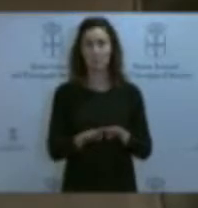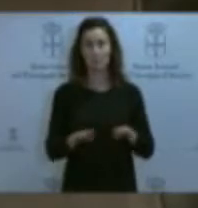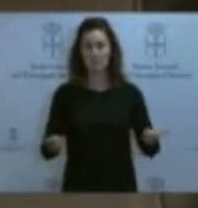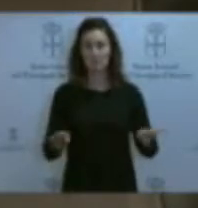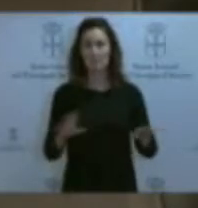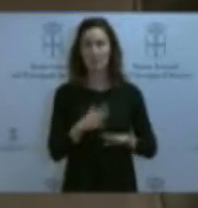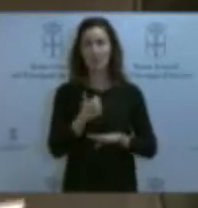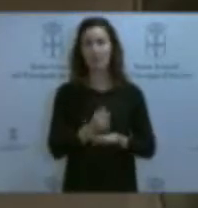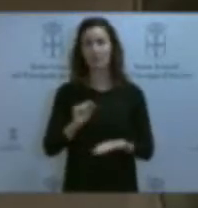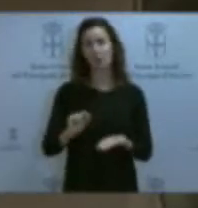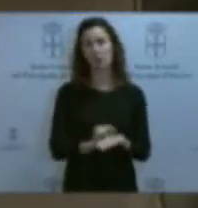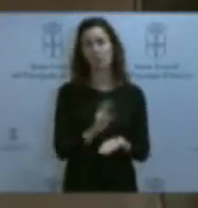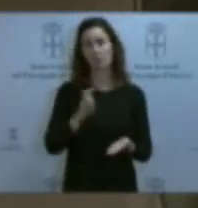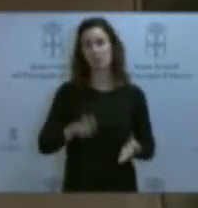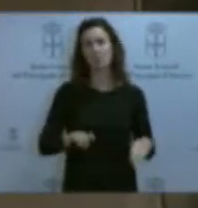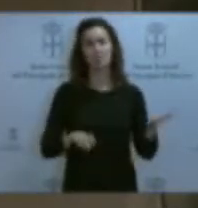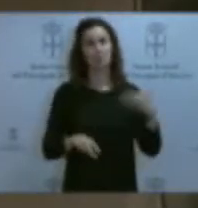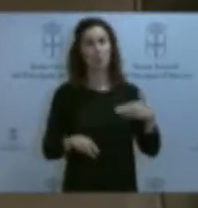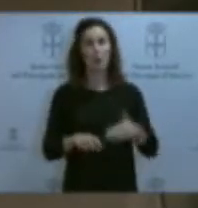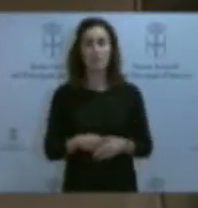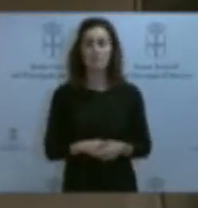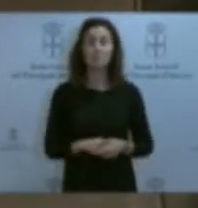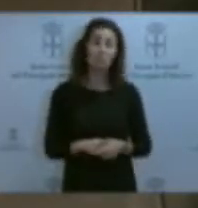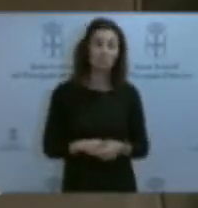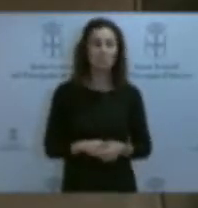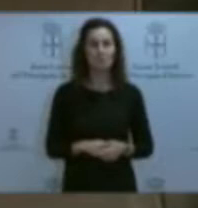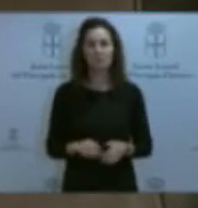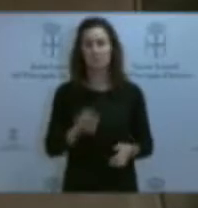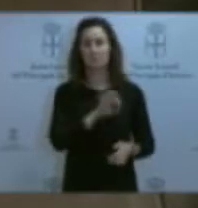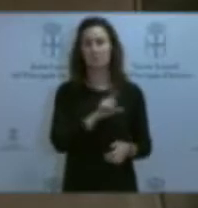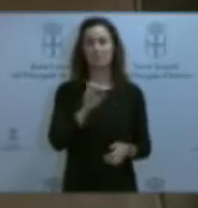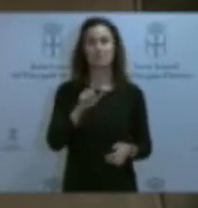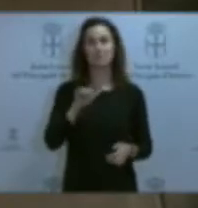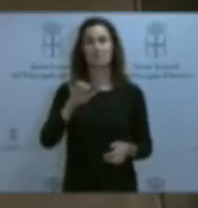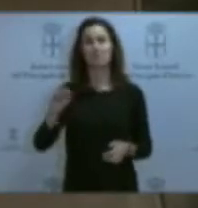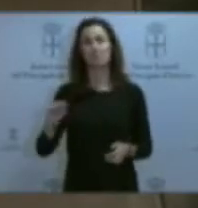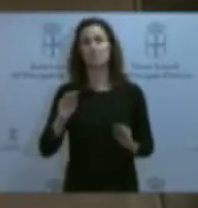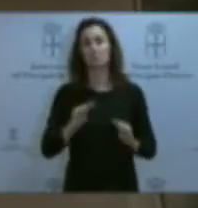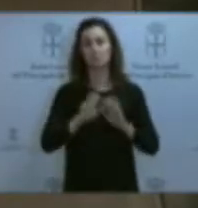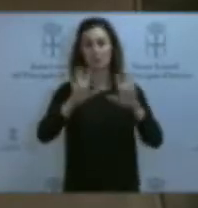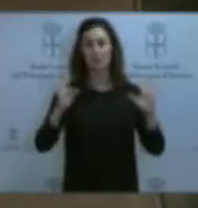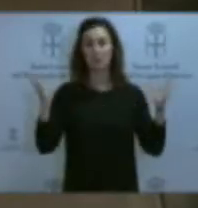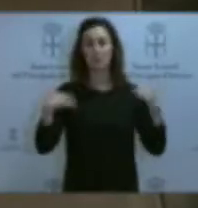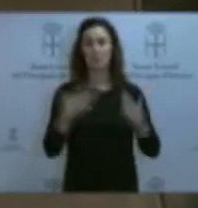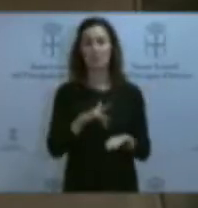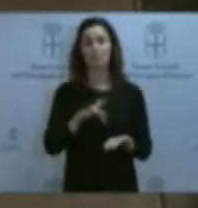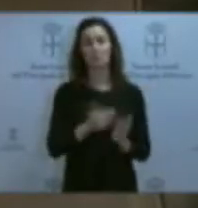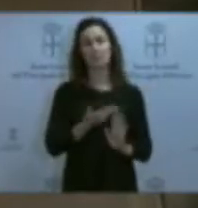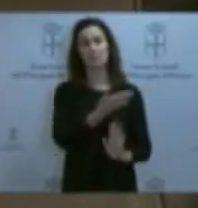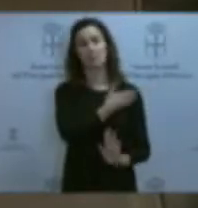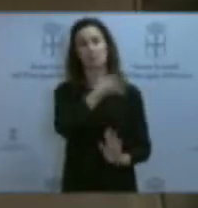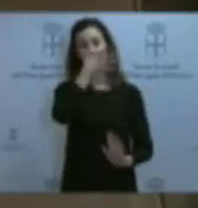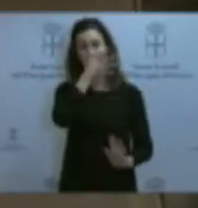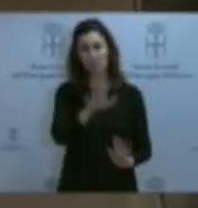jefa de contratación en la misma. El señor Oliva nunca aclaró si conocía o no que, como ha venido denunciando el grupo de Podemos desde hace